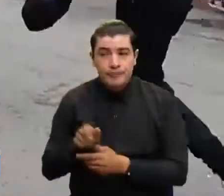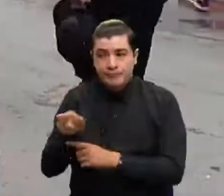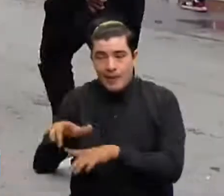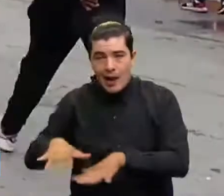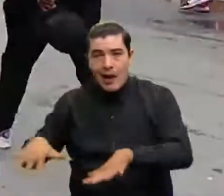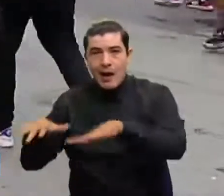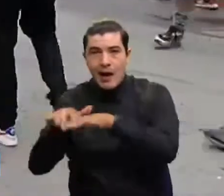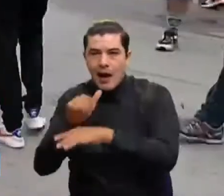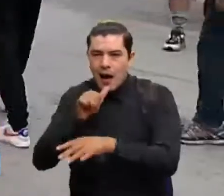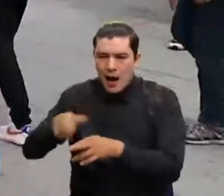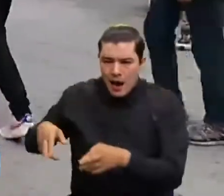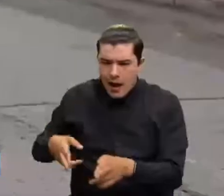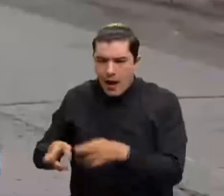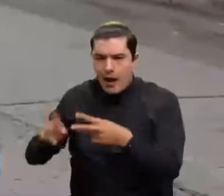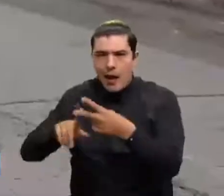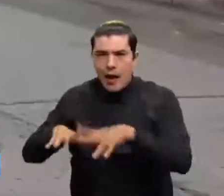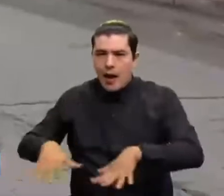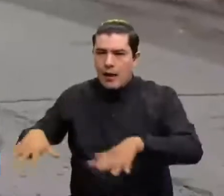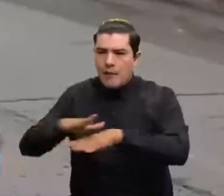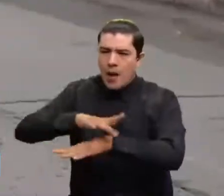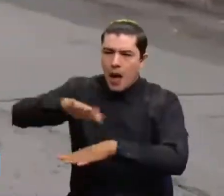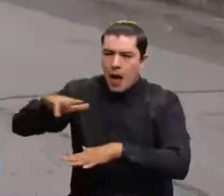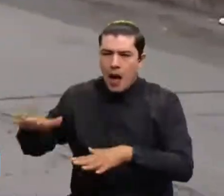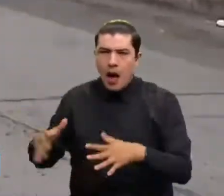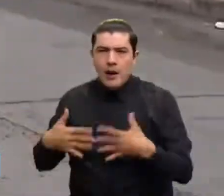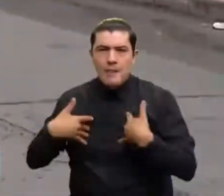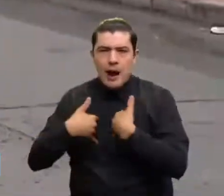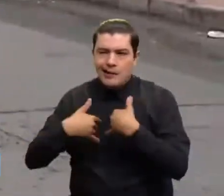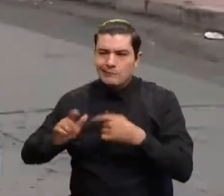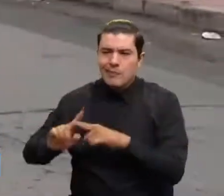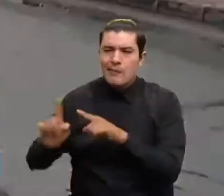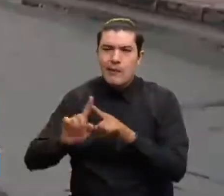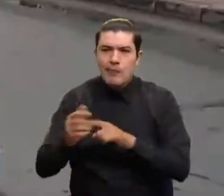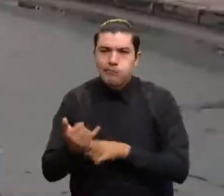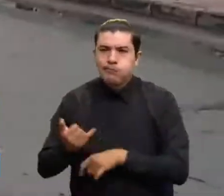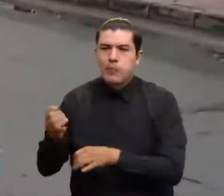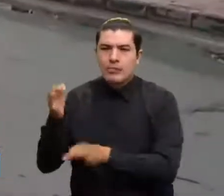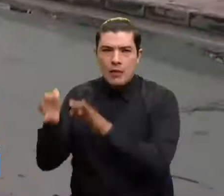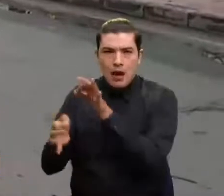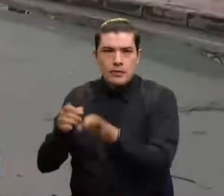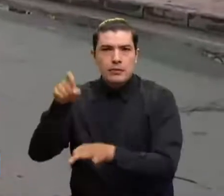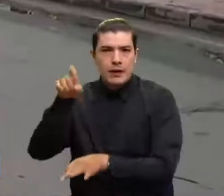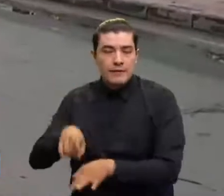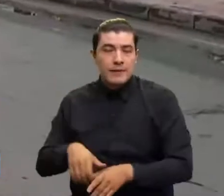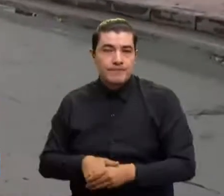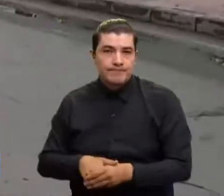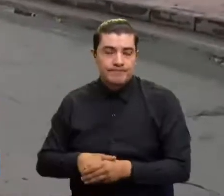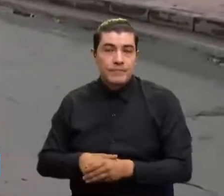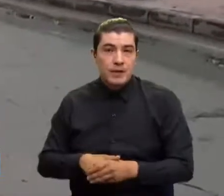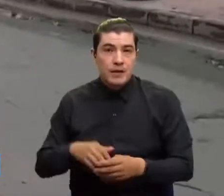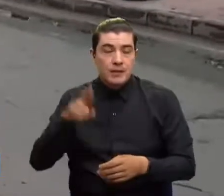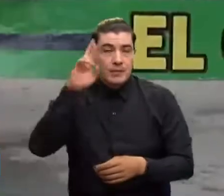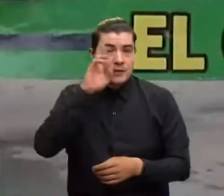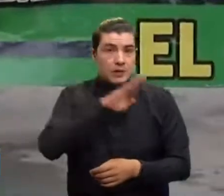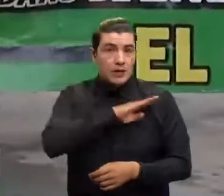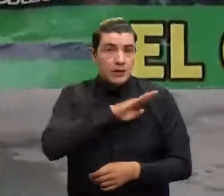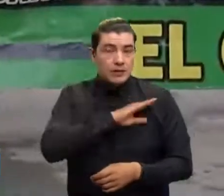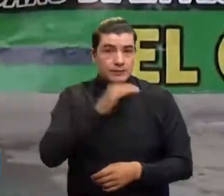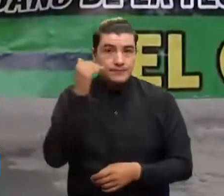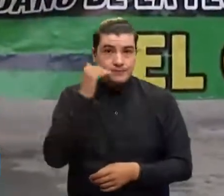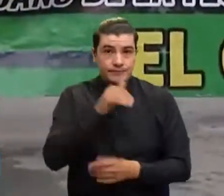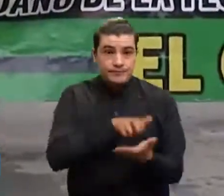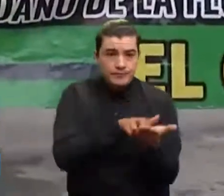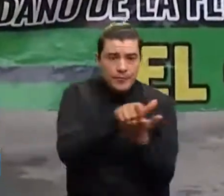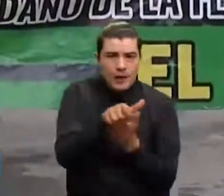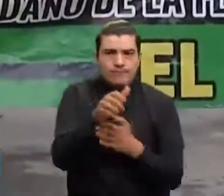líderes de este sector de la capital santandereana. Pero de igual forma, la alcaldesa en este sentido ha indicado